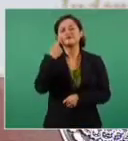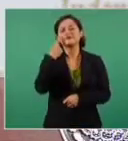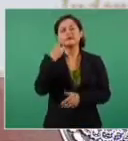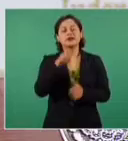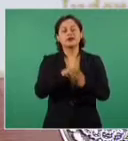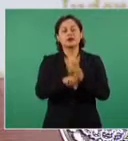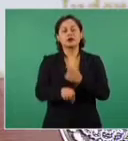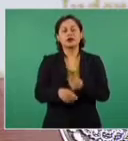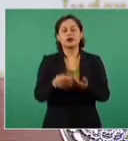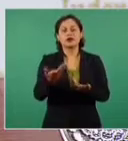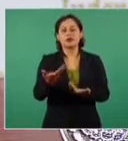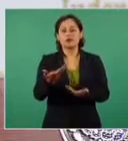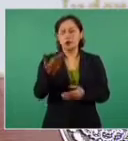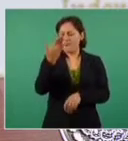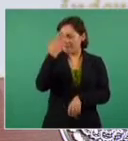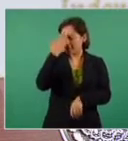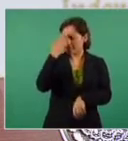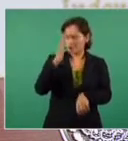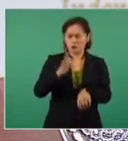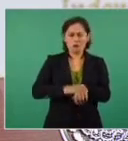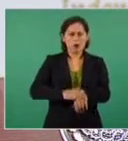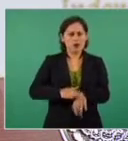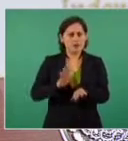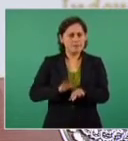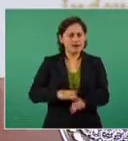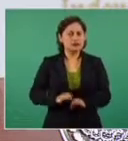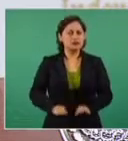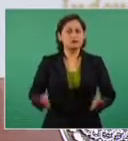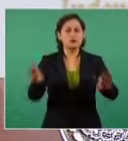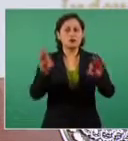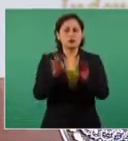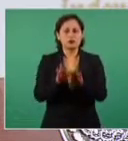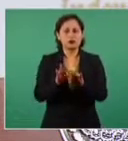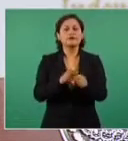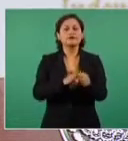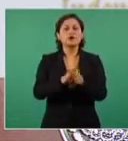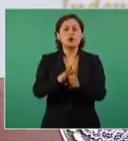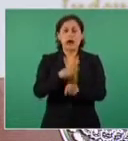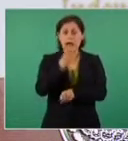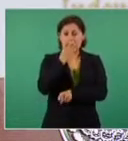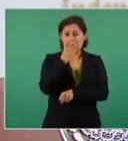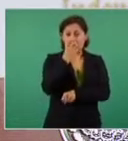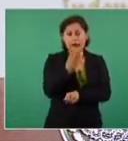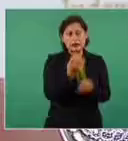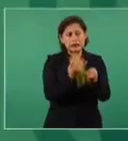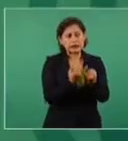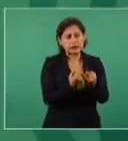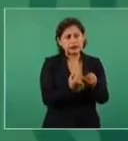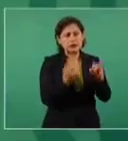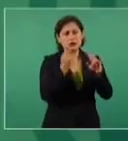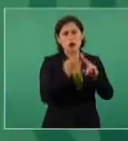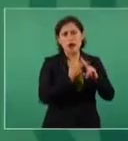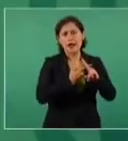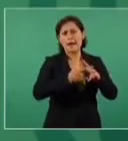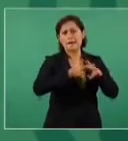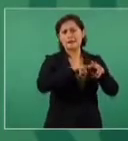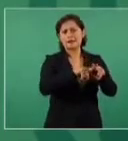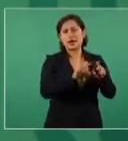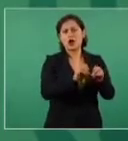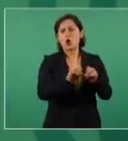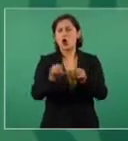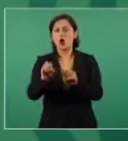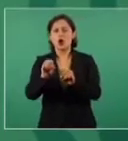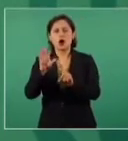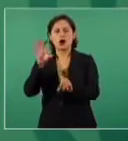el grito o la consumación de la independencia? El inicio, el grito. El